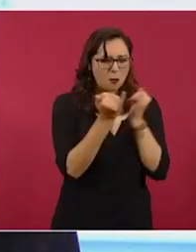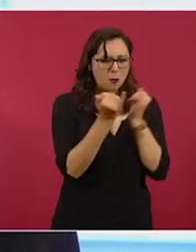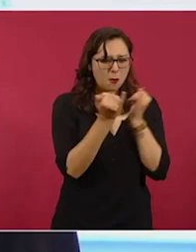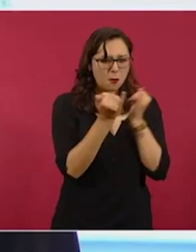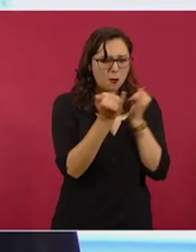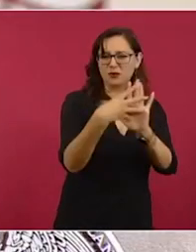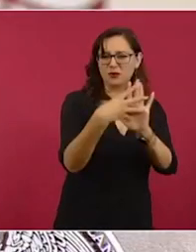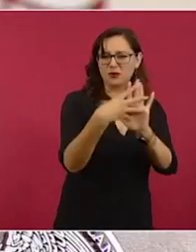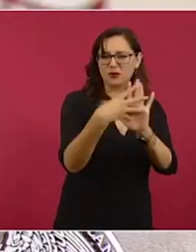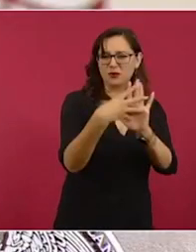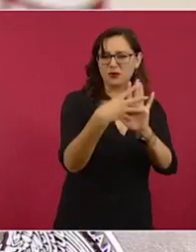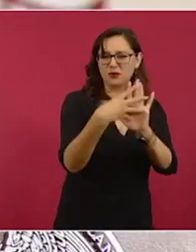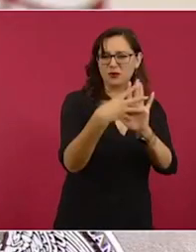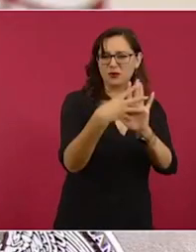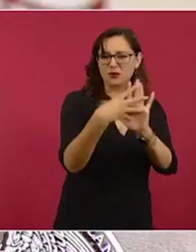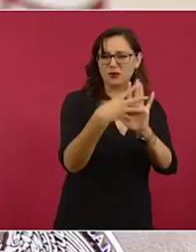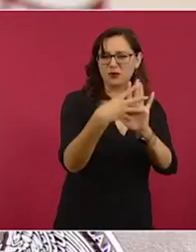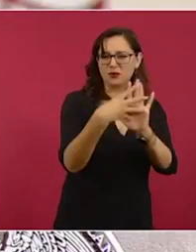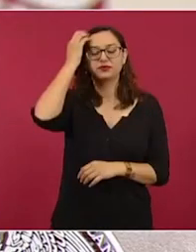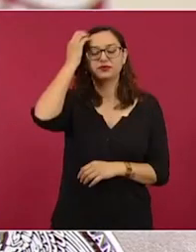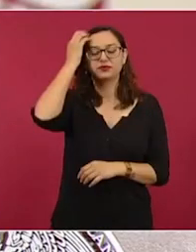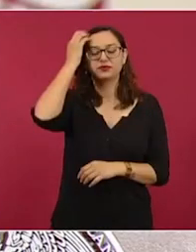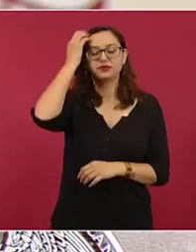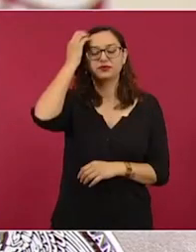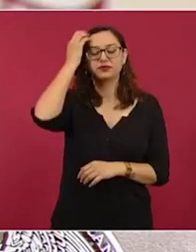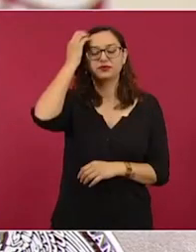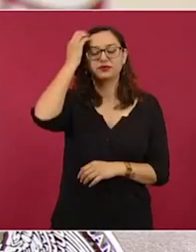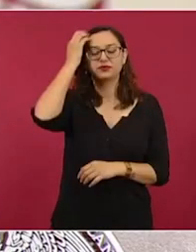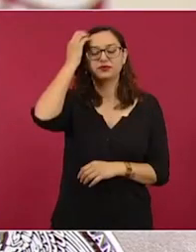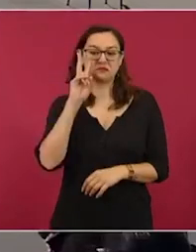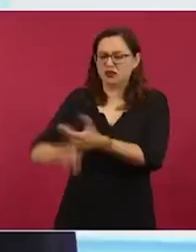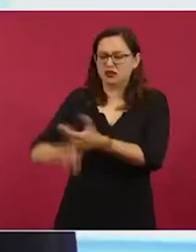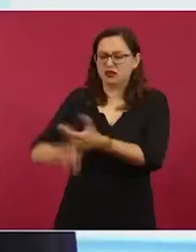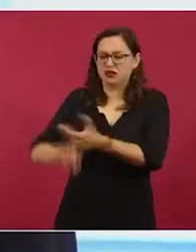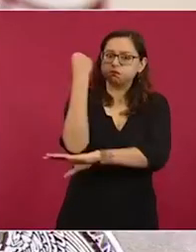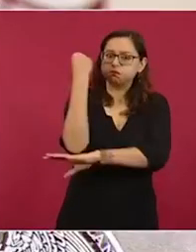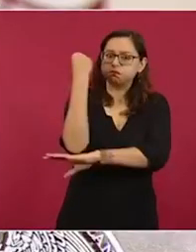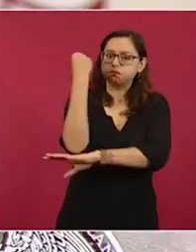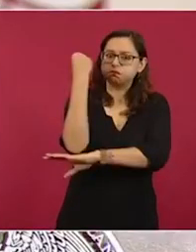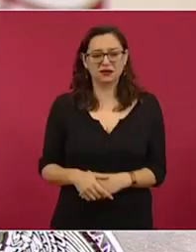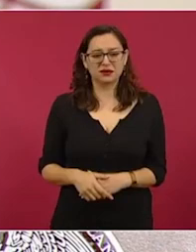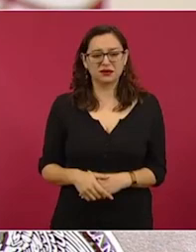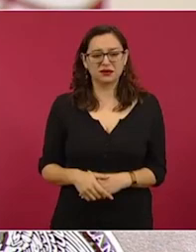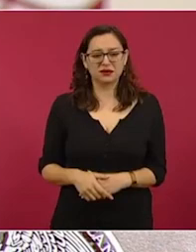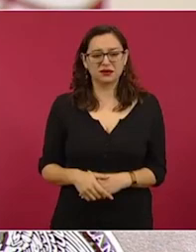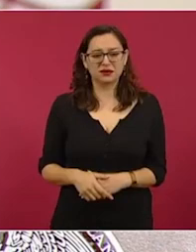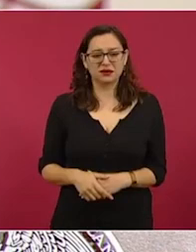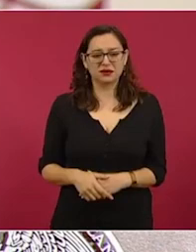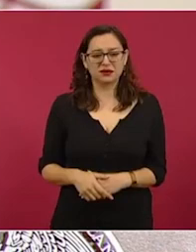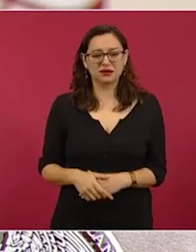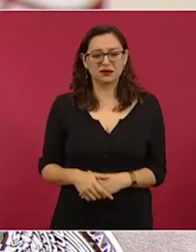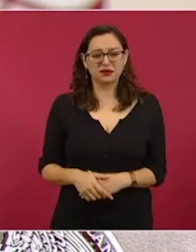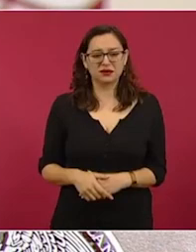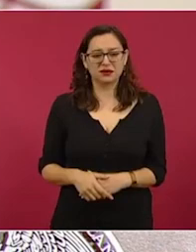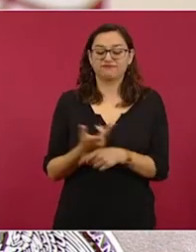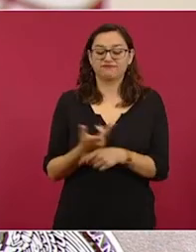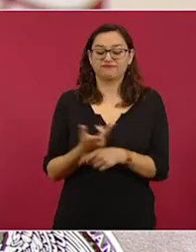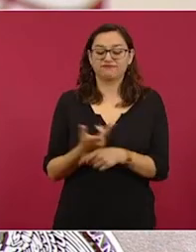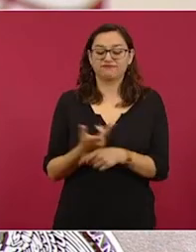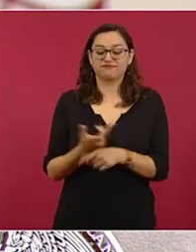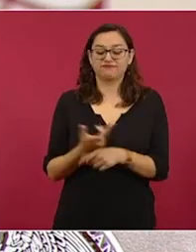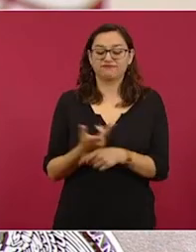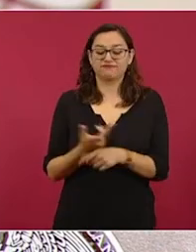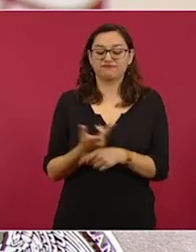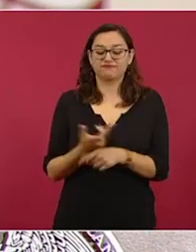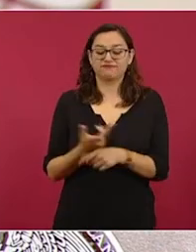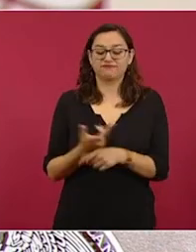preguntas similares como lo vemos aquí en la pantalla la información el hecho de que corre más rápido una noticia